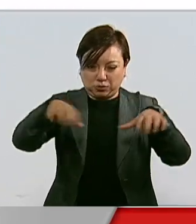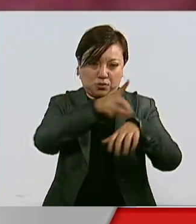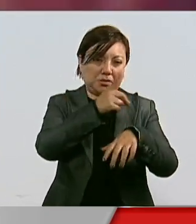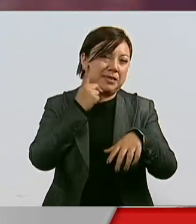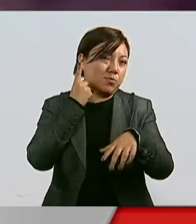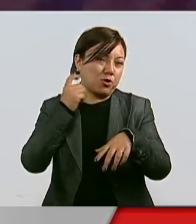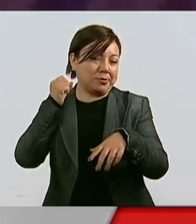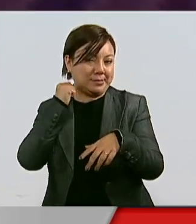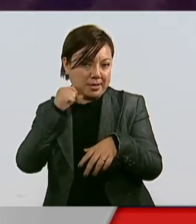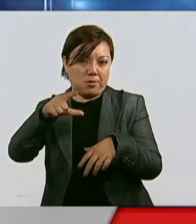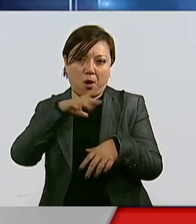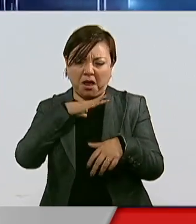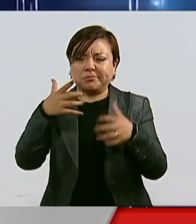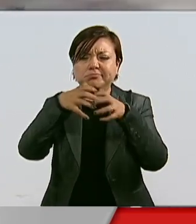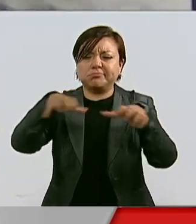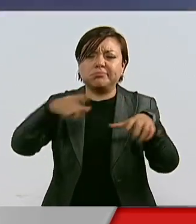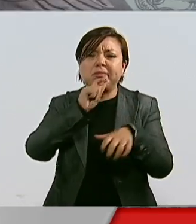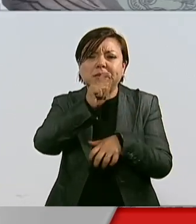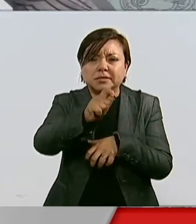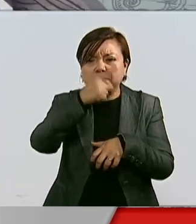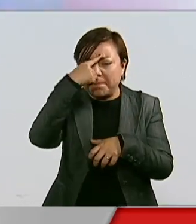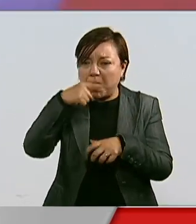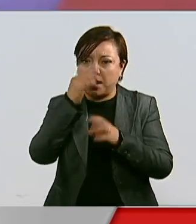Congreso. Esto para fortalecerlo.